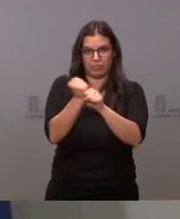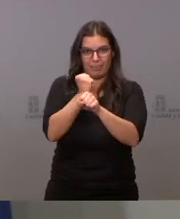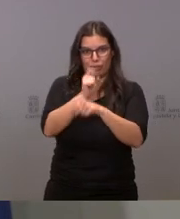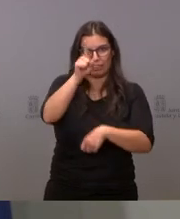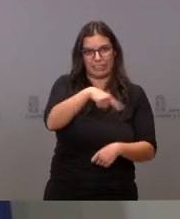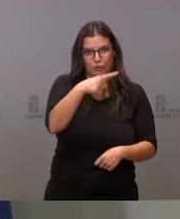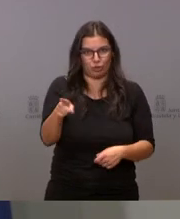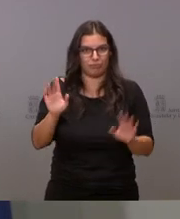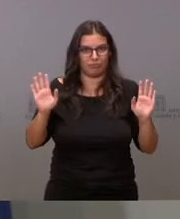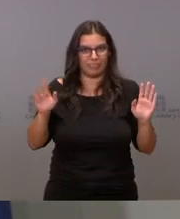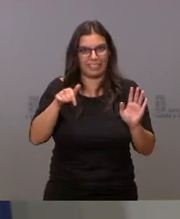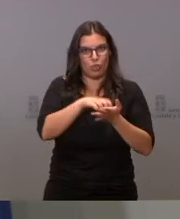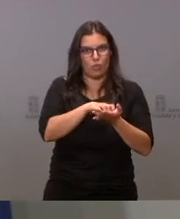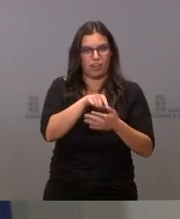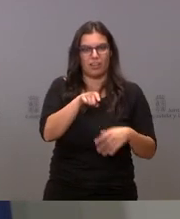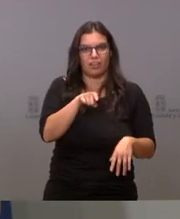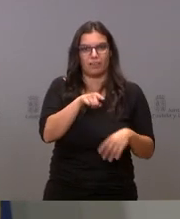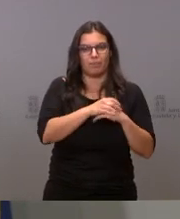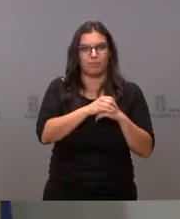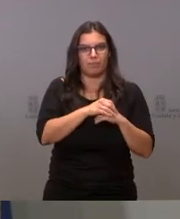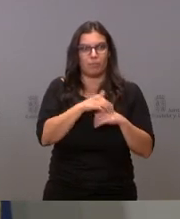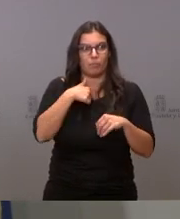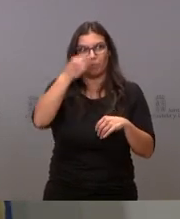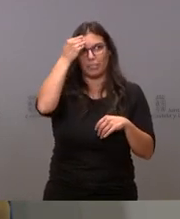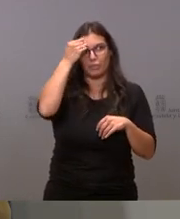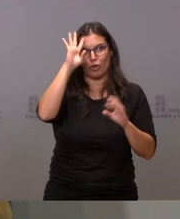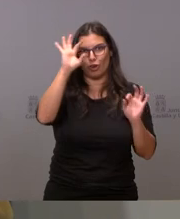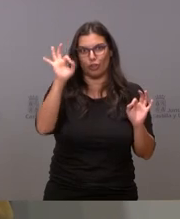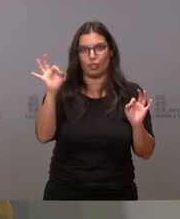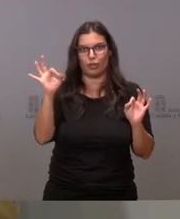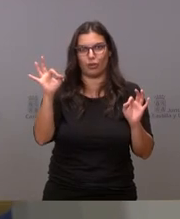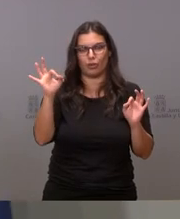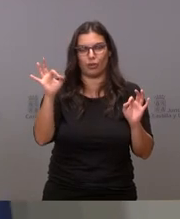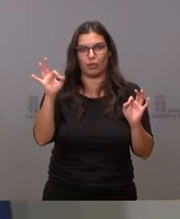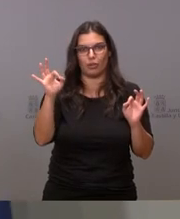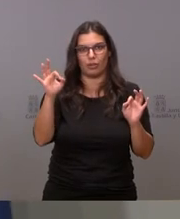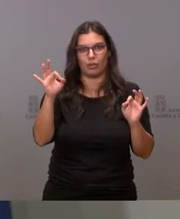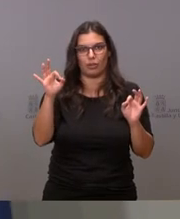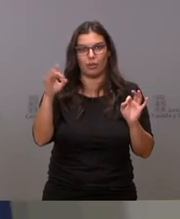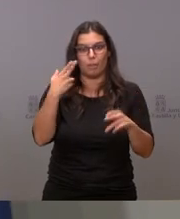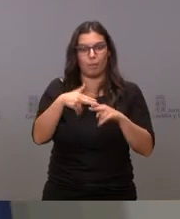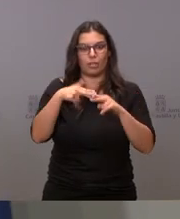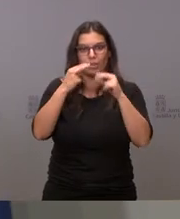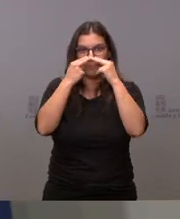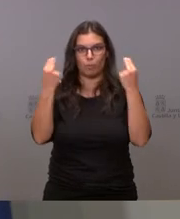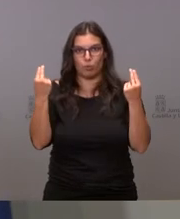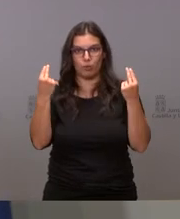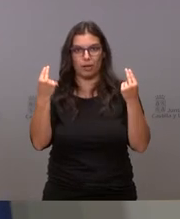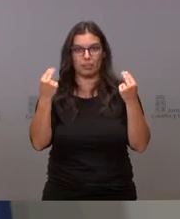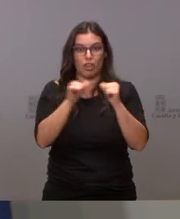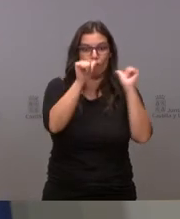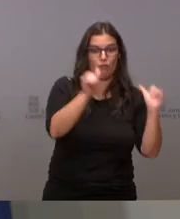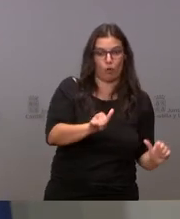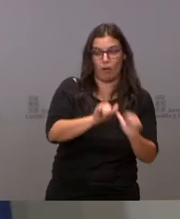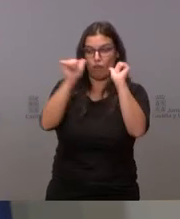y yo creo que eso es evidente que no es lo mismo tener unas políticas públicas que tener otras políticas